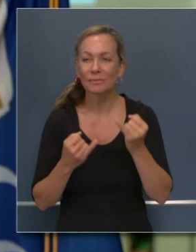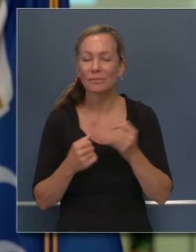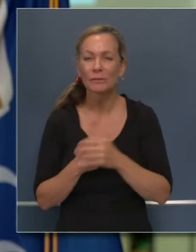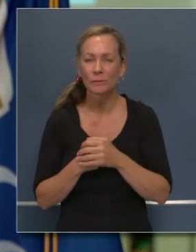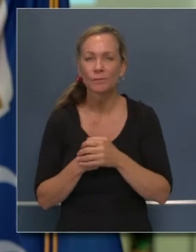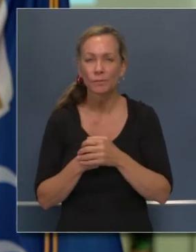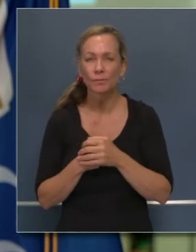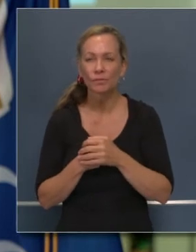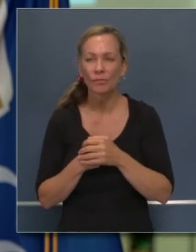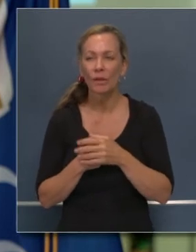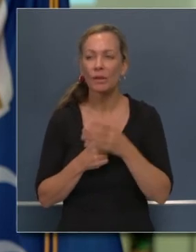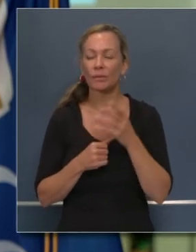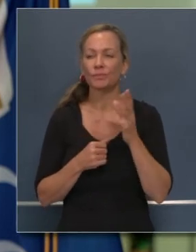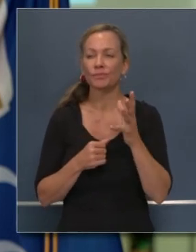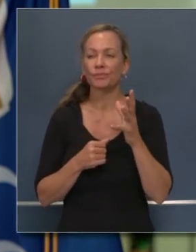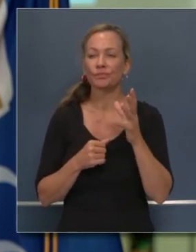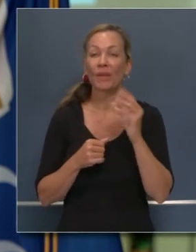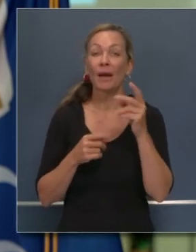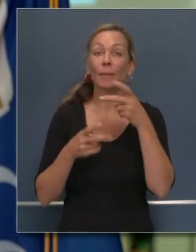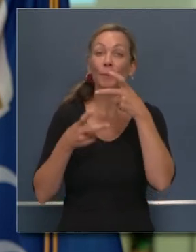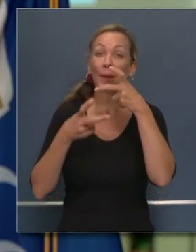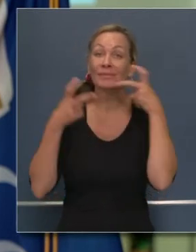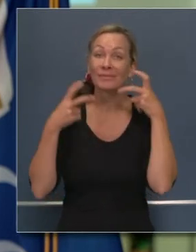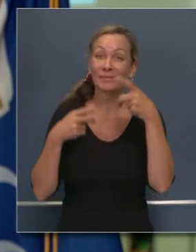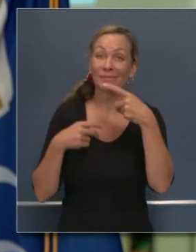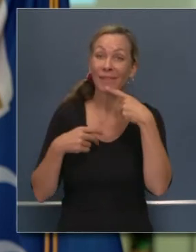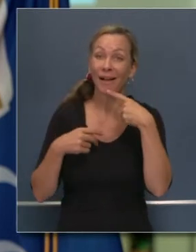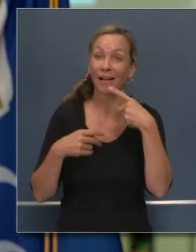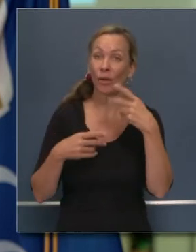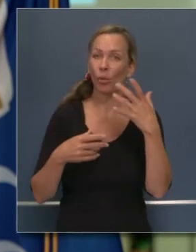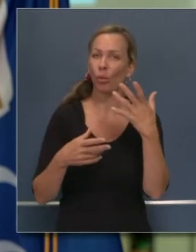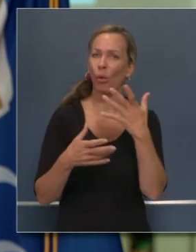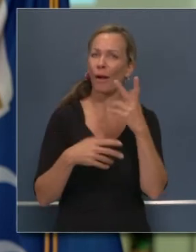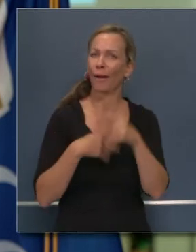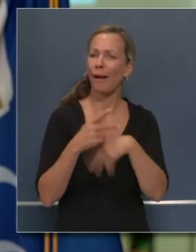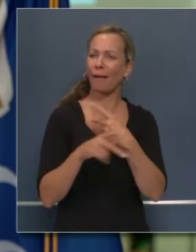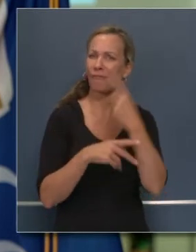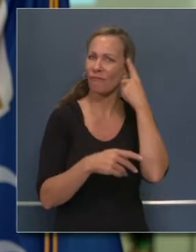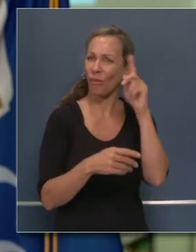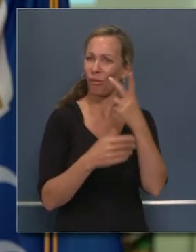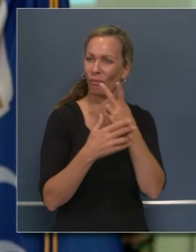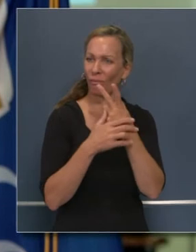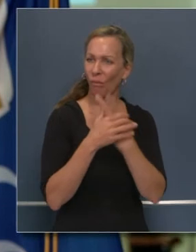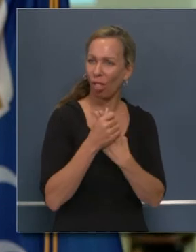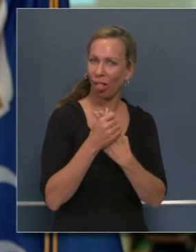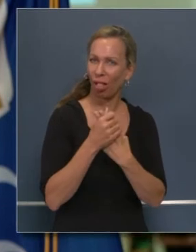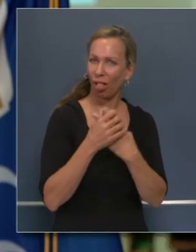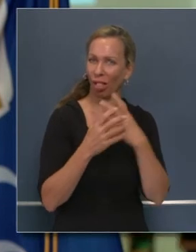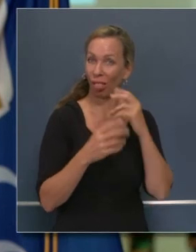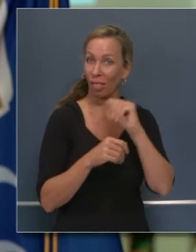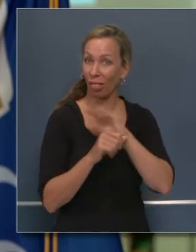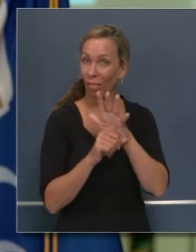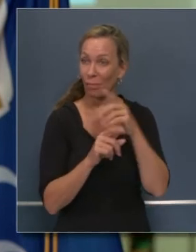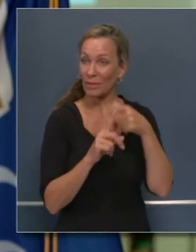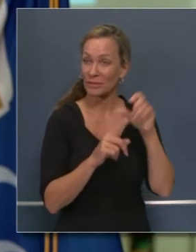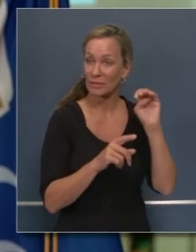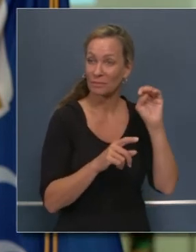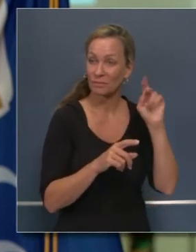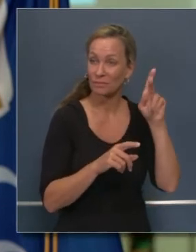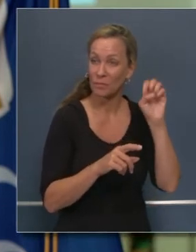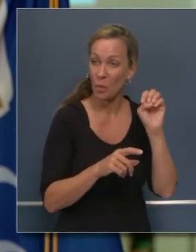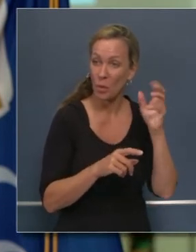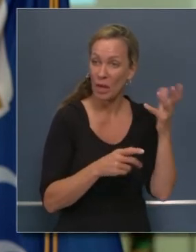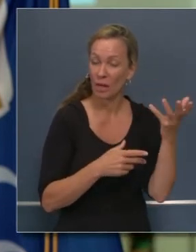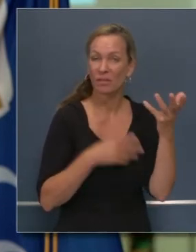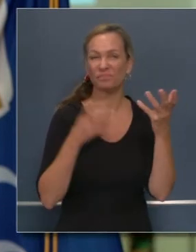qué tipo de mascarilla, pues eso se deja en las manos, yo creo, más apropiadamente de nuestro doctor, de tu doctor,